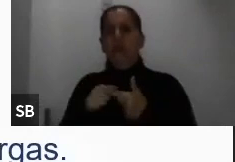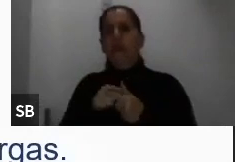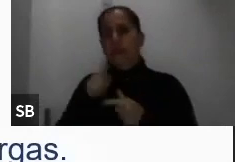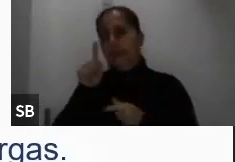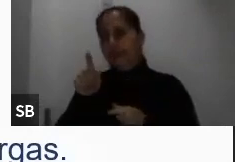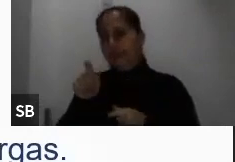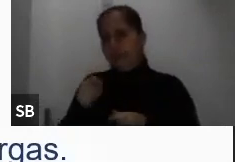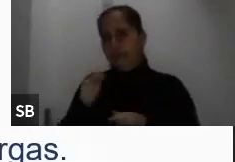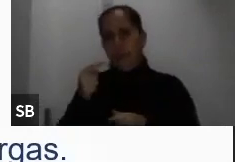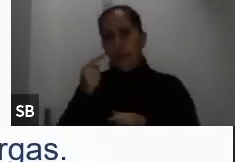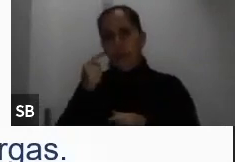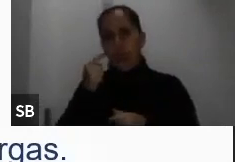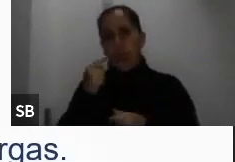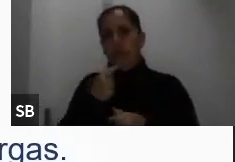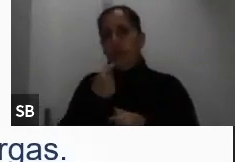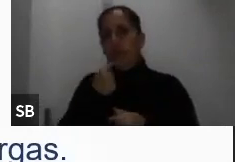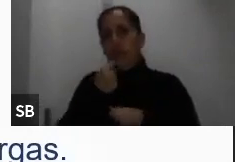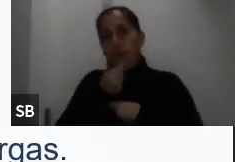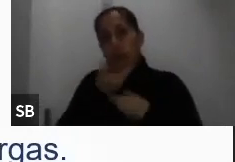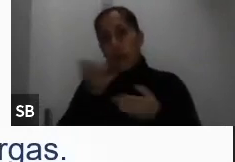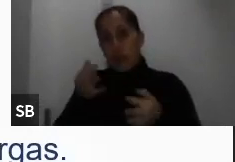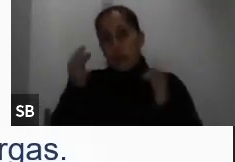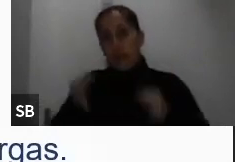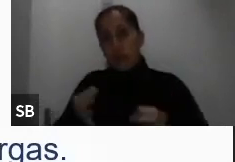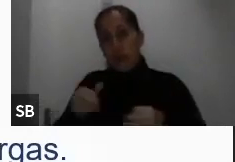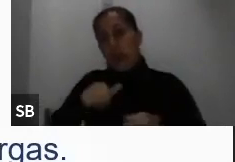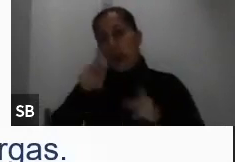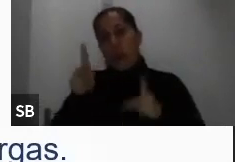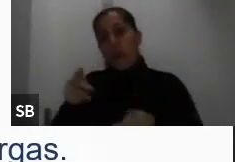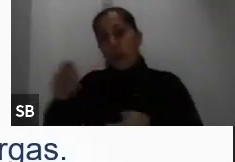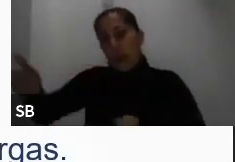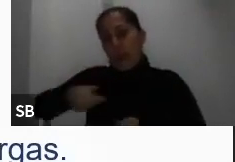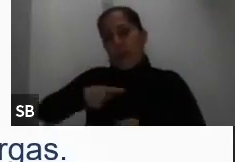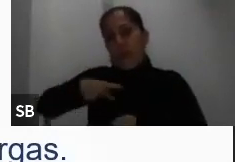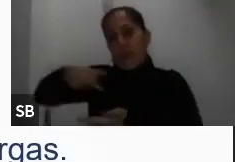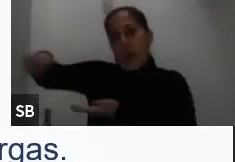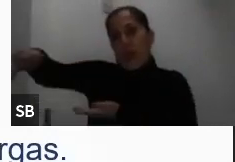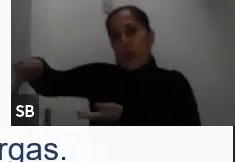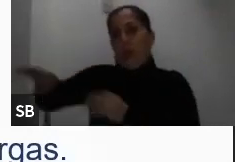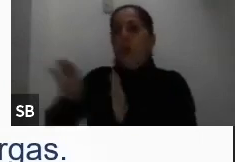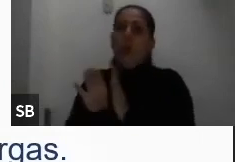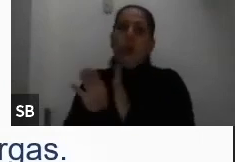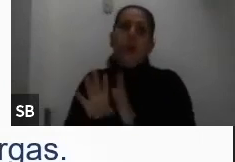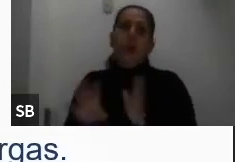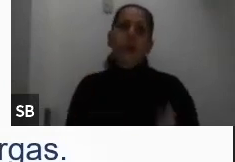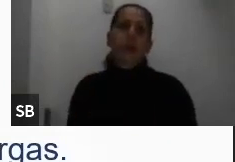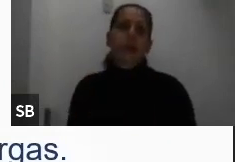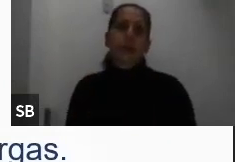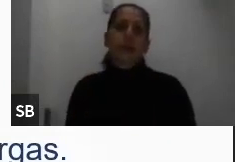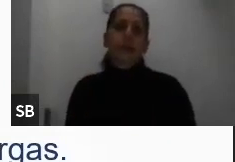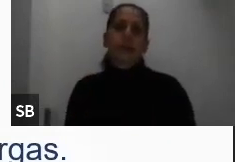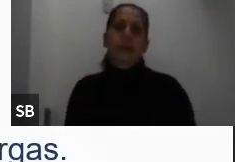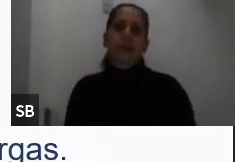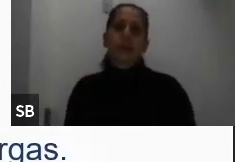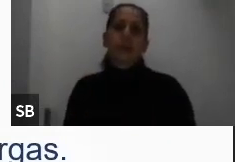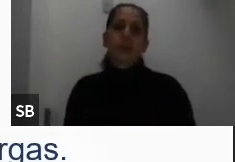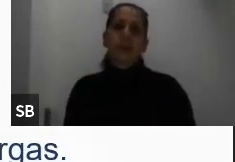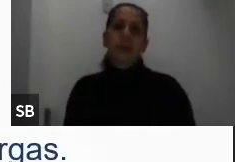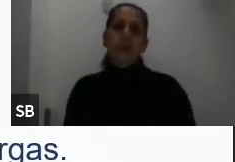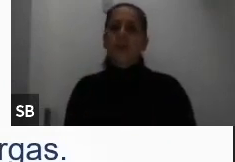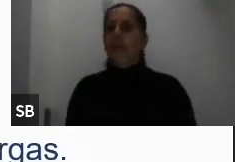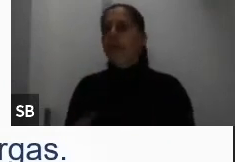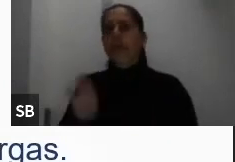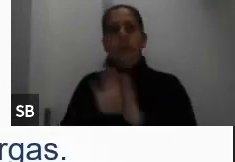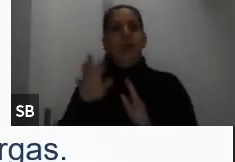constancia o una declaración jurada de la persona que recibe ese dinero. Por ejemplo, si mi